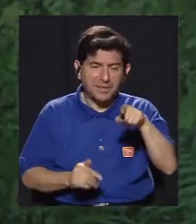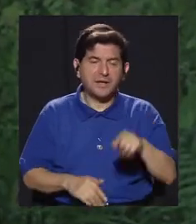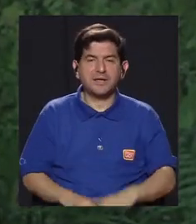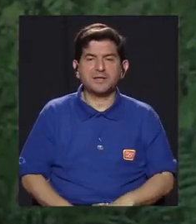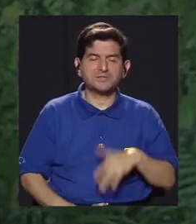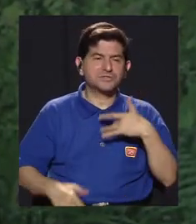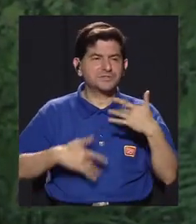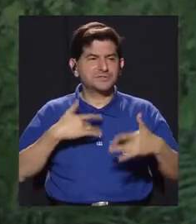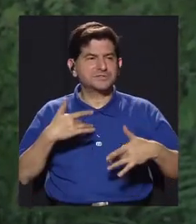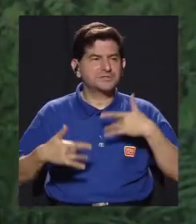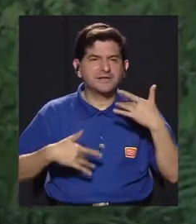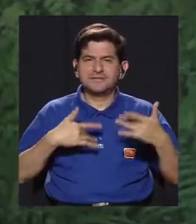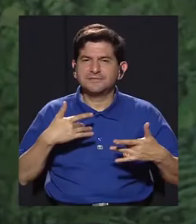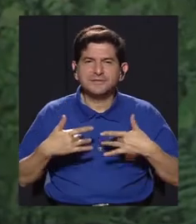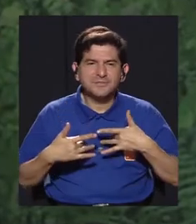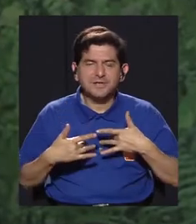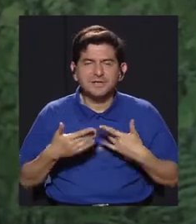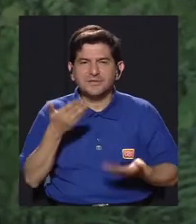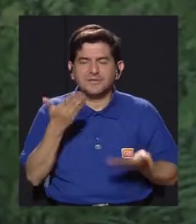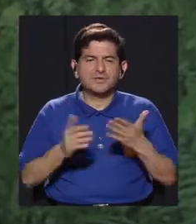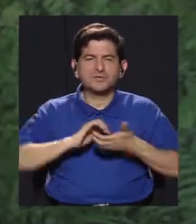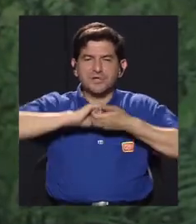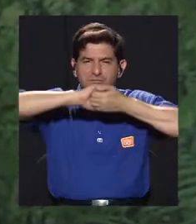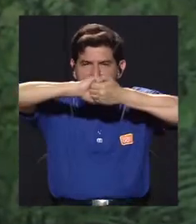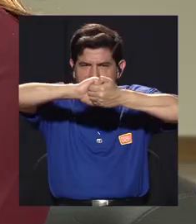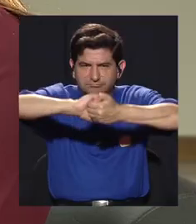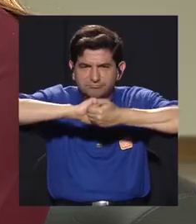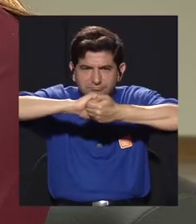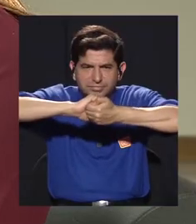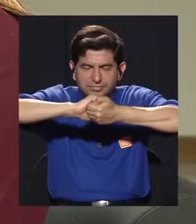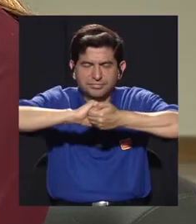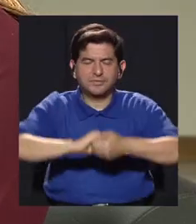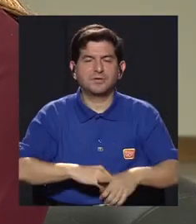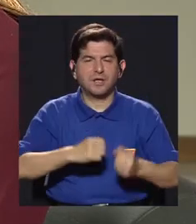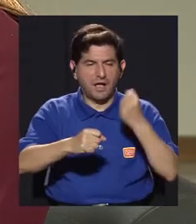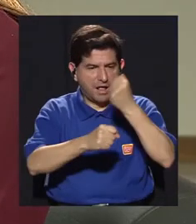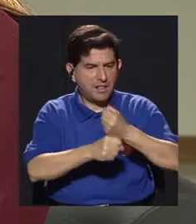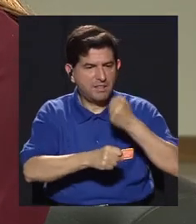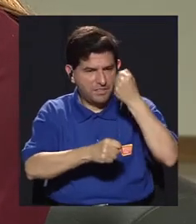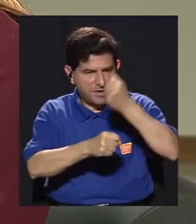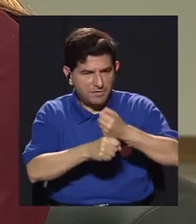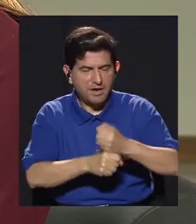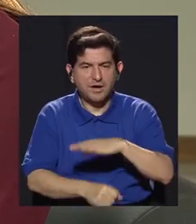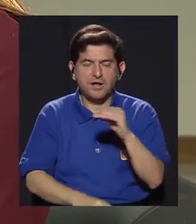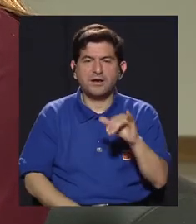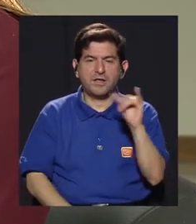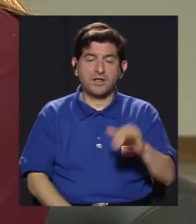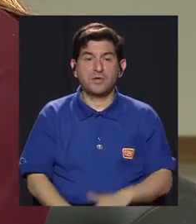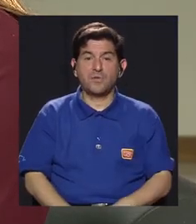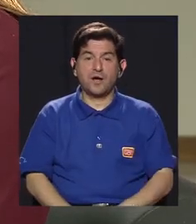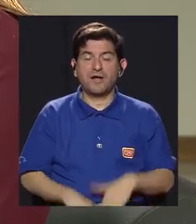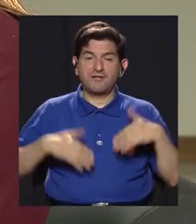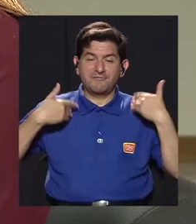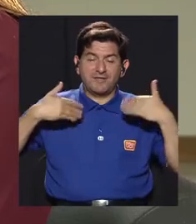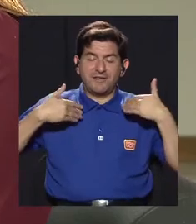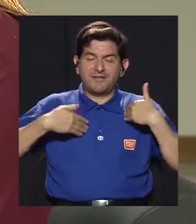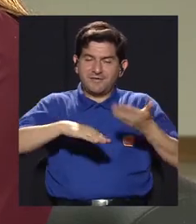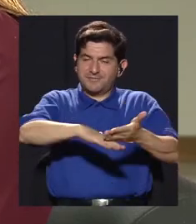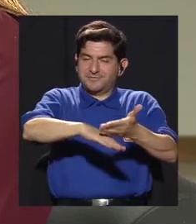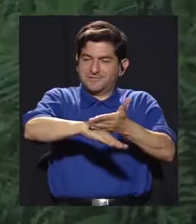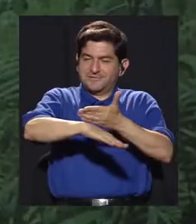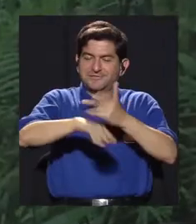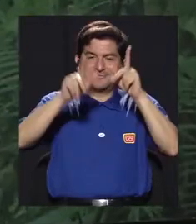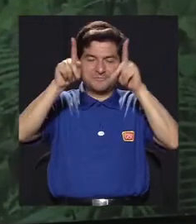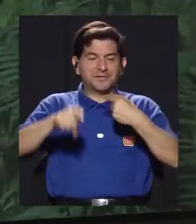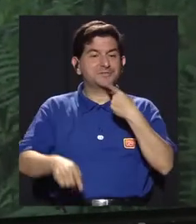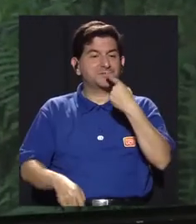solidaridad dentro de lo que se va haciendo y celebración de los logros cada vez que una persona dice